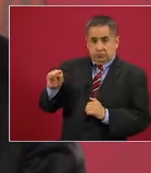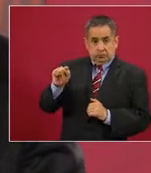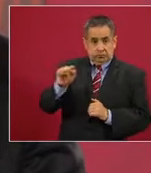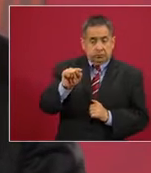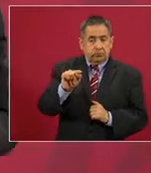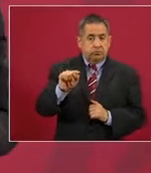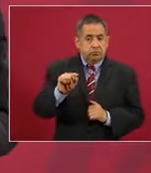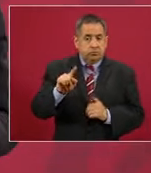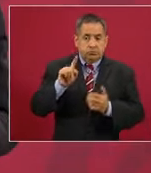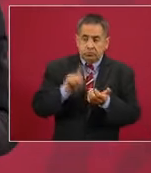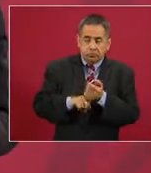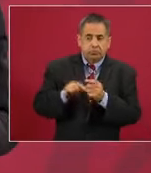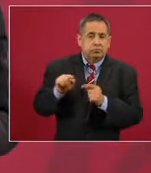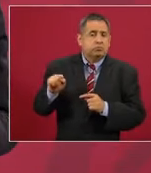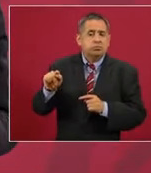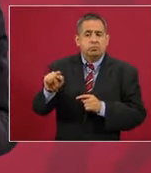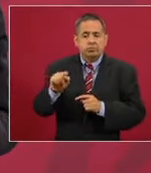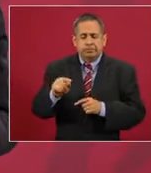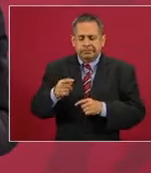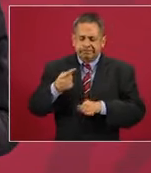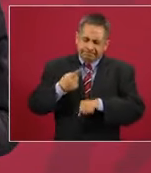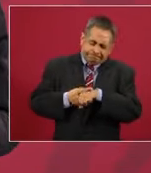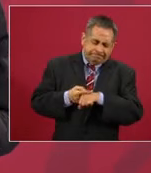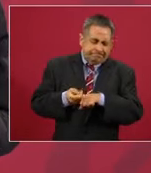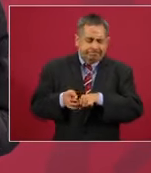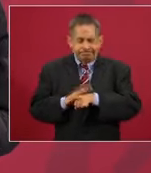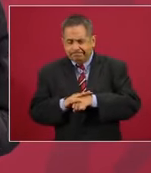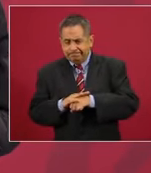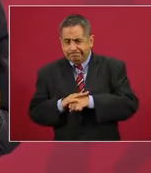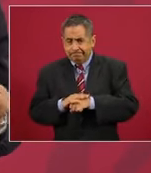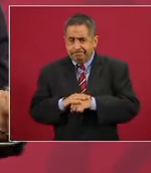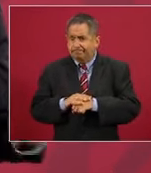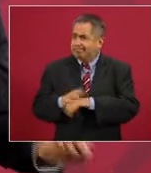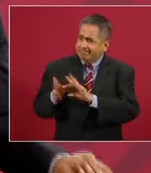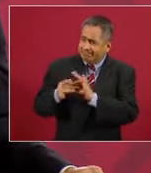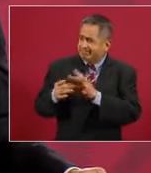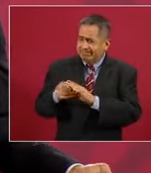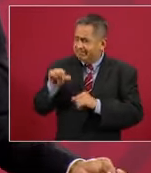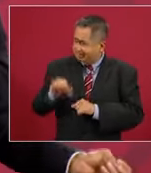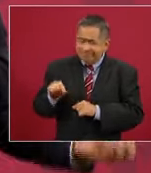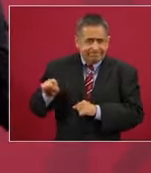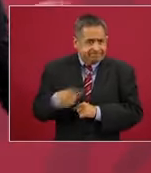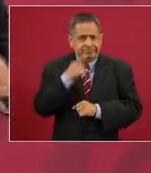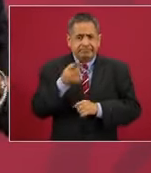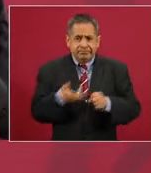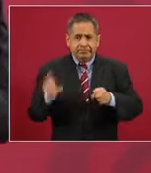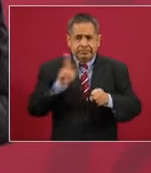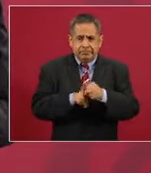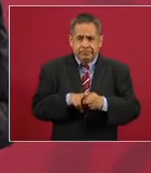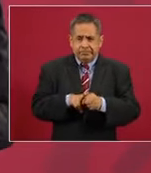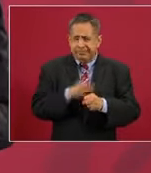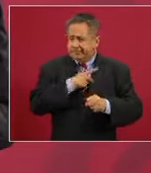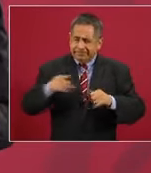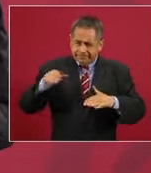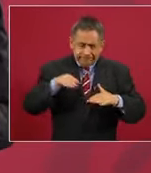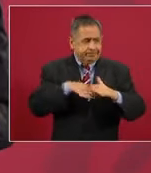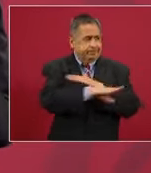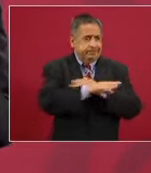afectados que vayan al hospital,